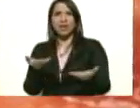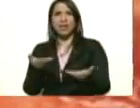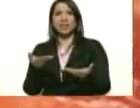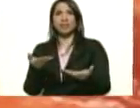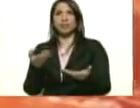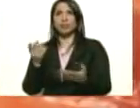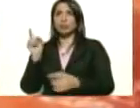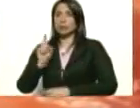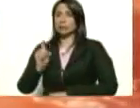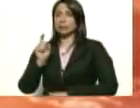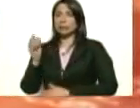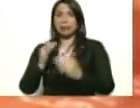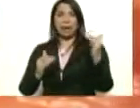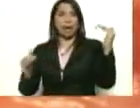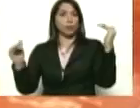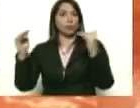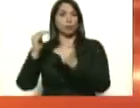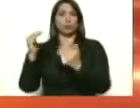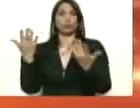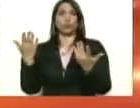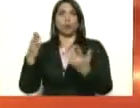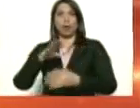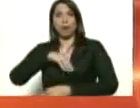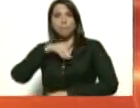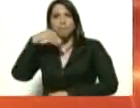altura moral, altura espiritual,